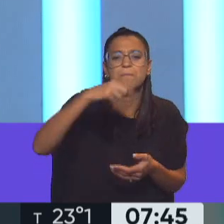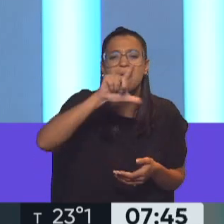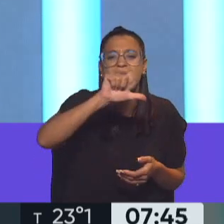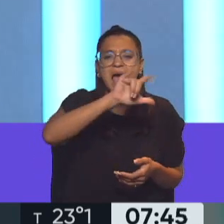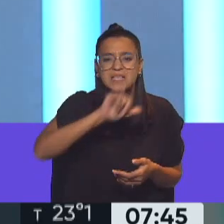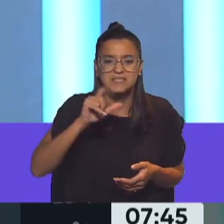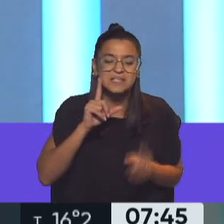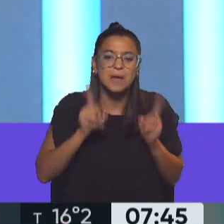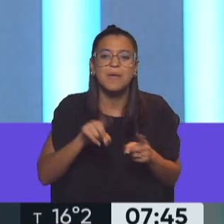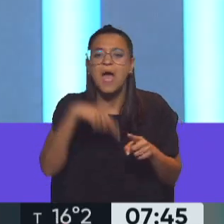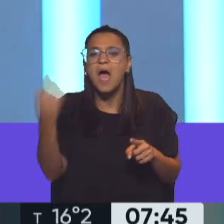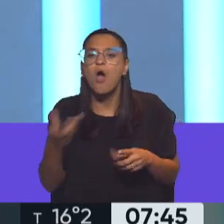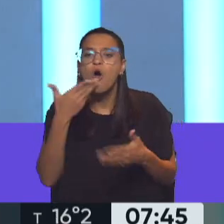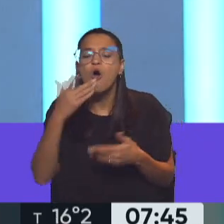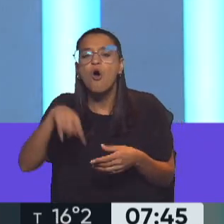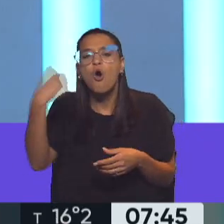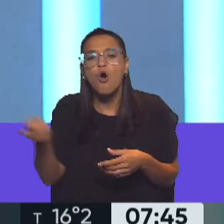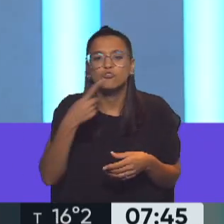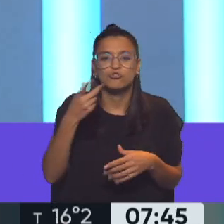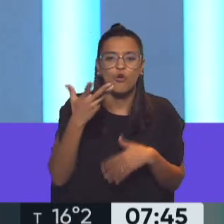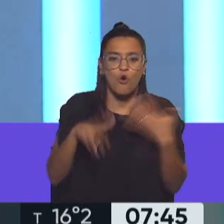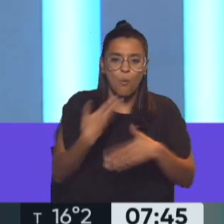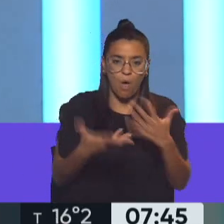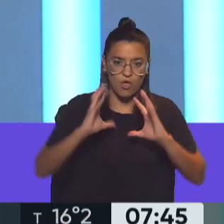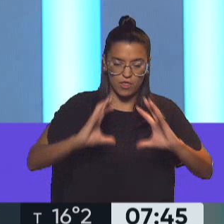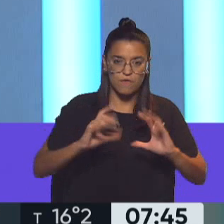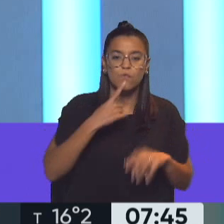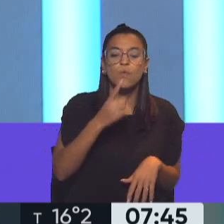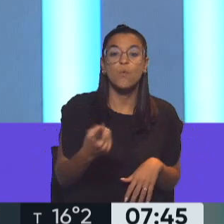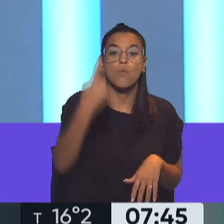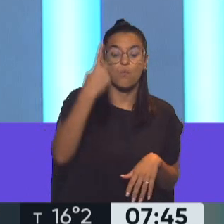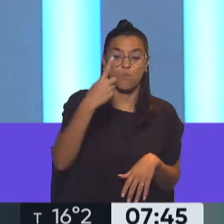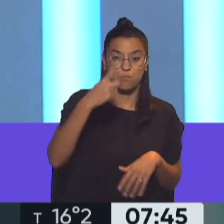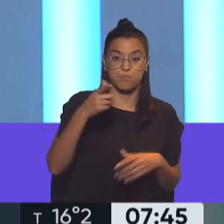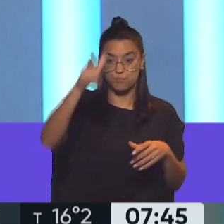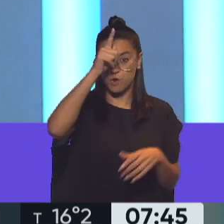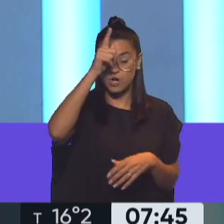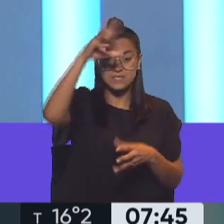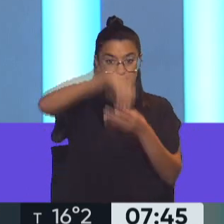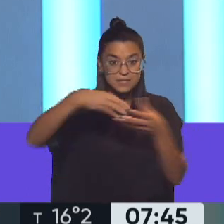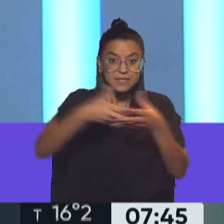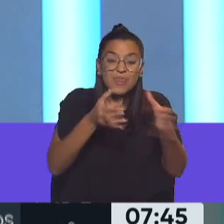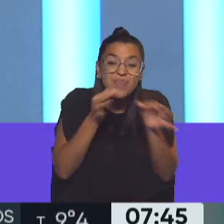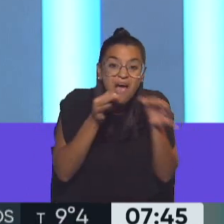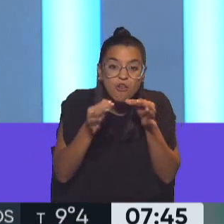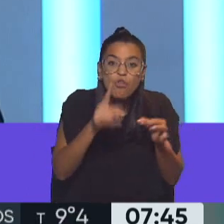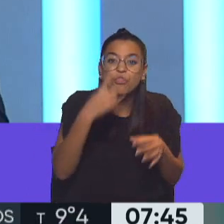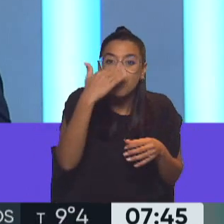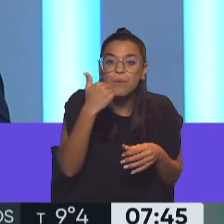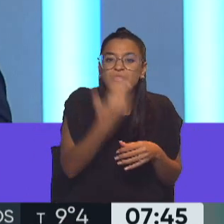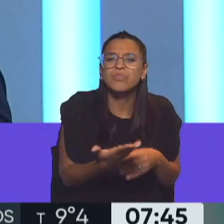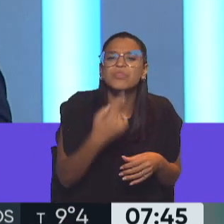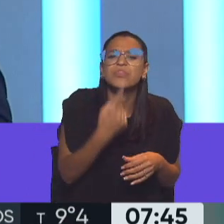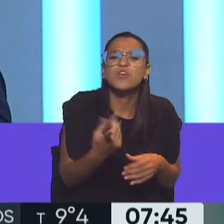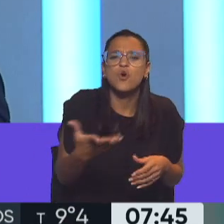también hablan de otro futbolista llamado Palazzi. Hubo uno de los policías que protagonizó ese diálogo, que luego dijo que él no